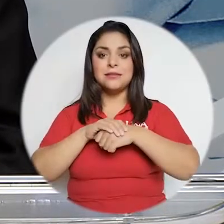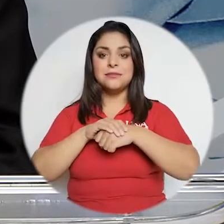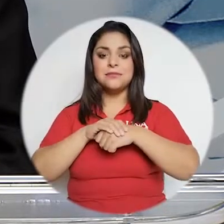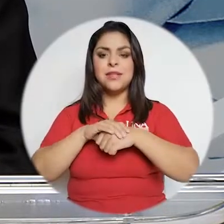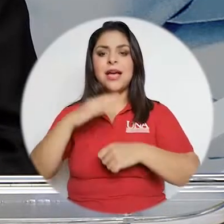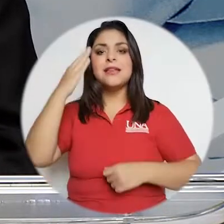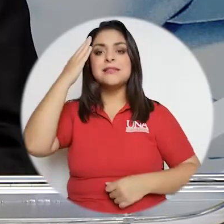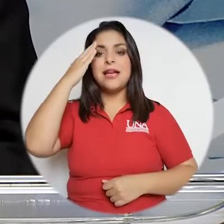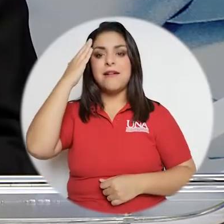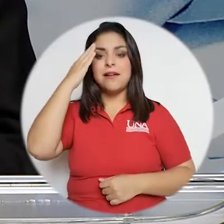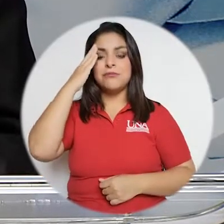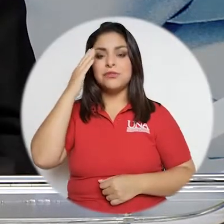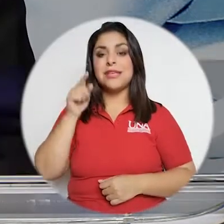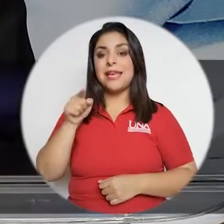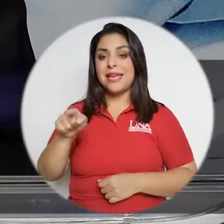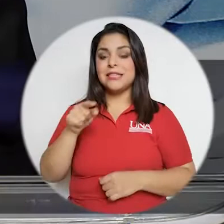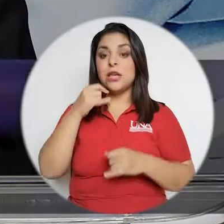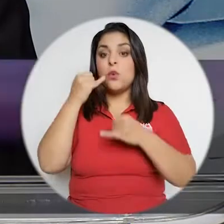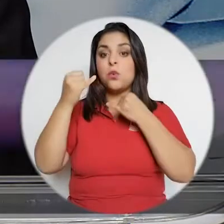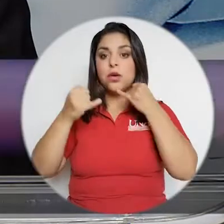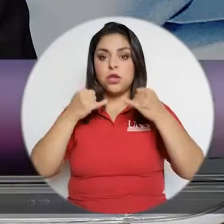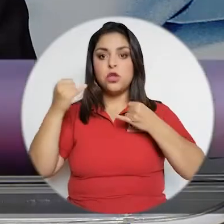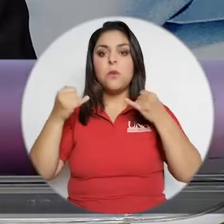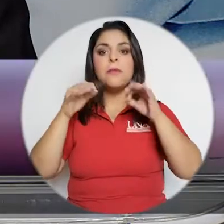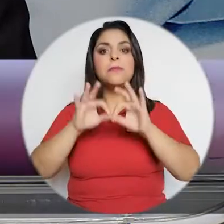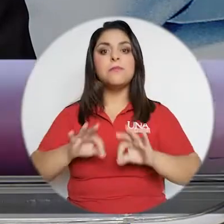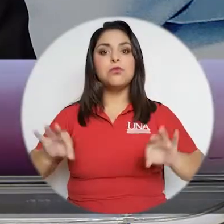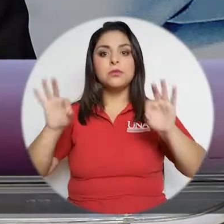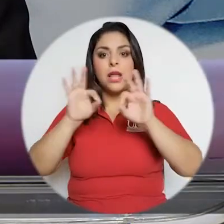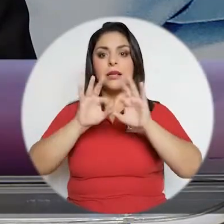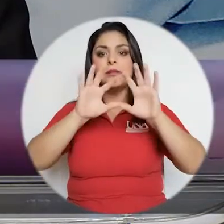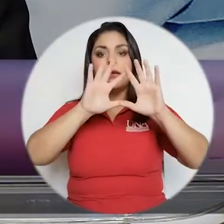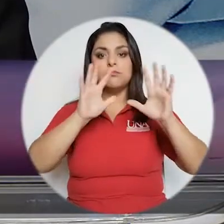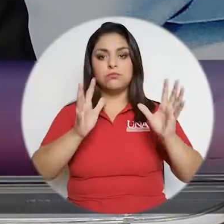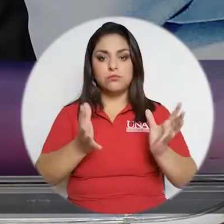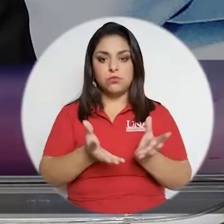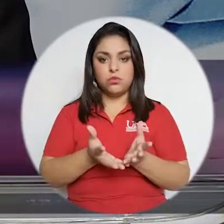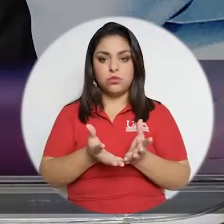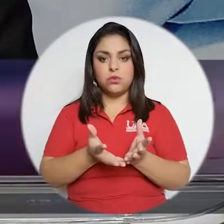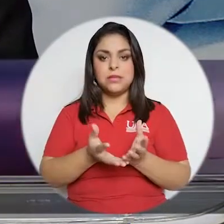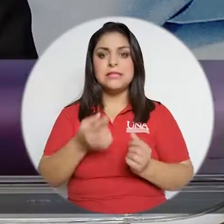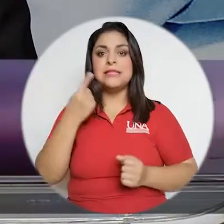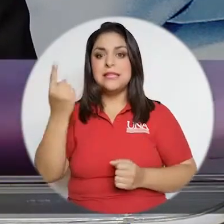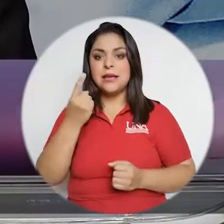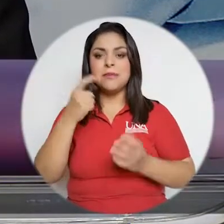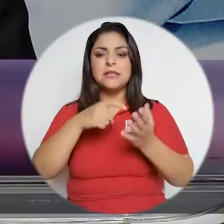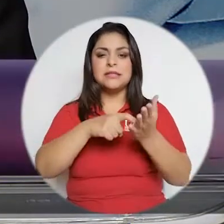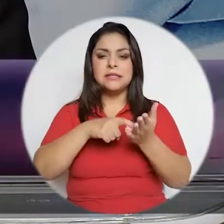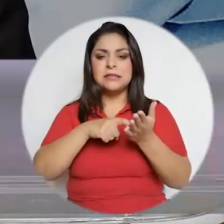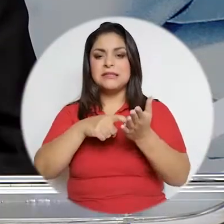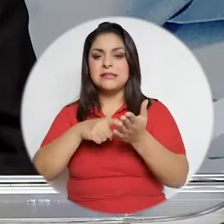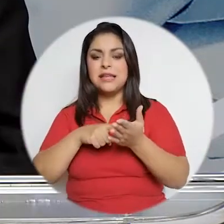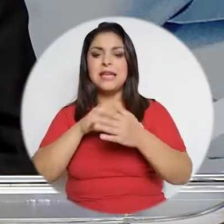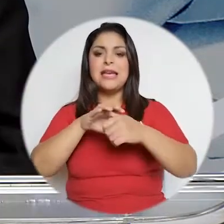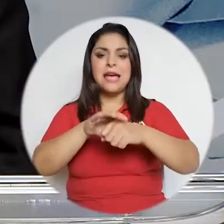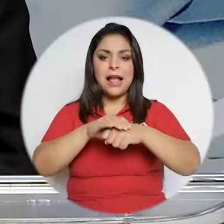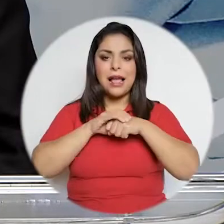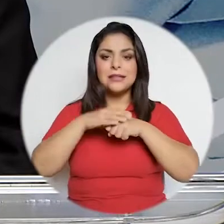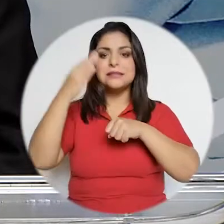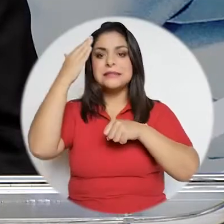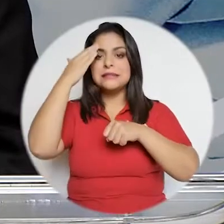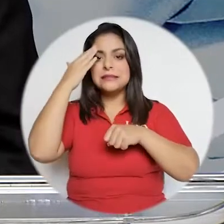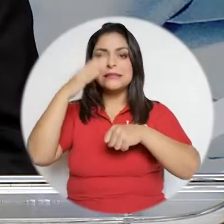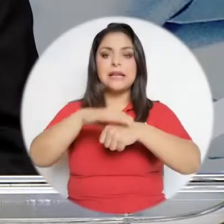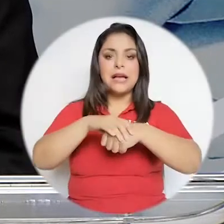se ha convertido en un idioma de importancia universal, que es cada vez más requerido para la empleabilidad de las personas,